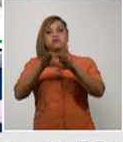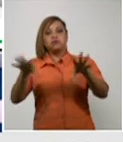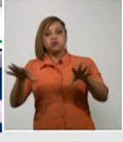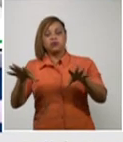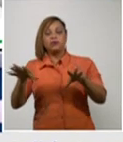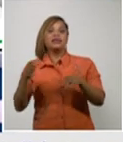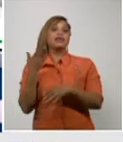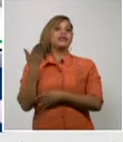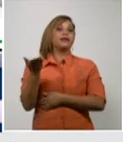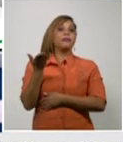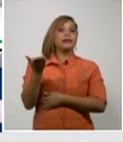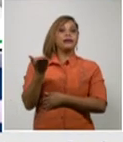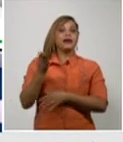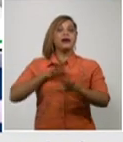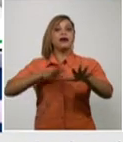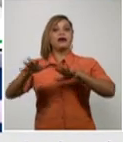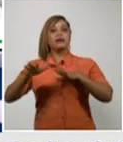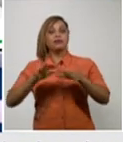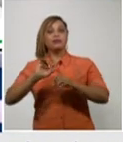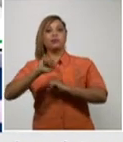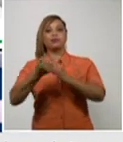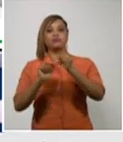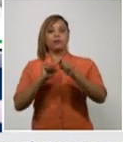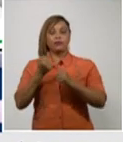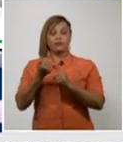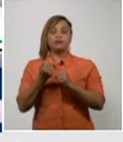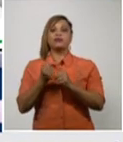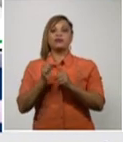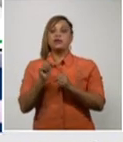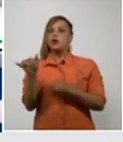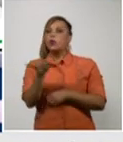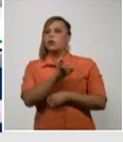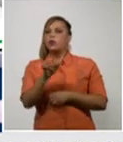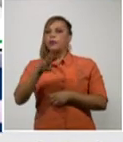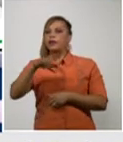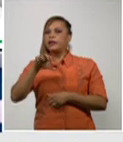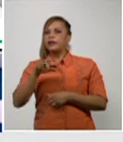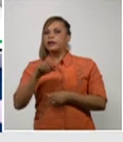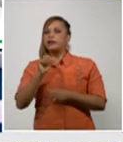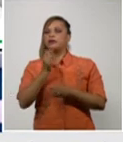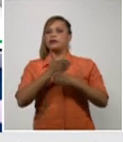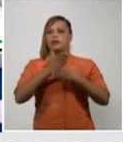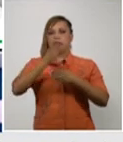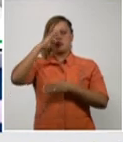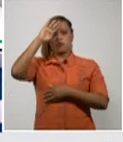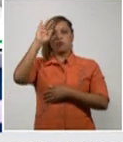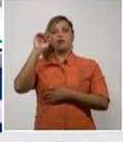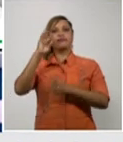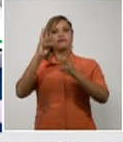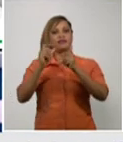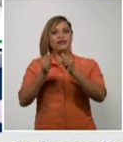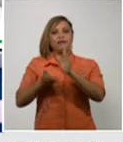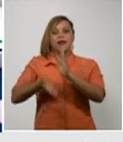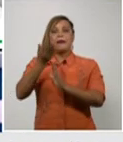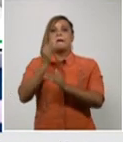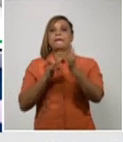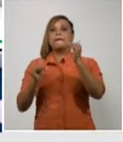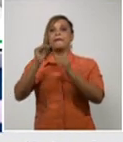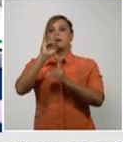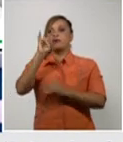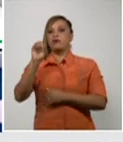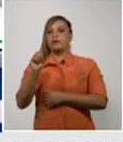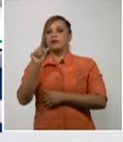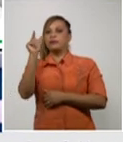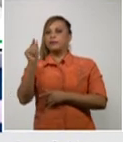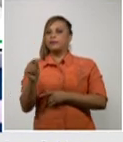de contención del nuevo coronavirus también Pinar del Río y Santiago de Cuba con cifras de más de 90 casos positivos a la